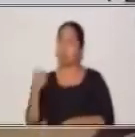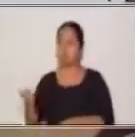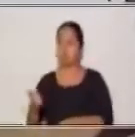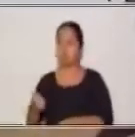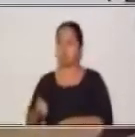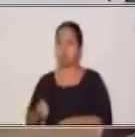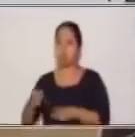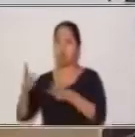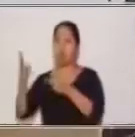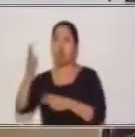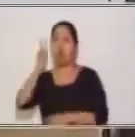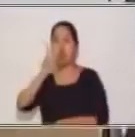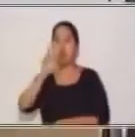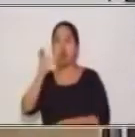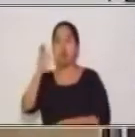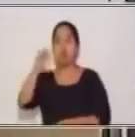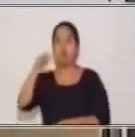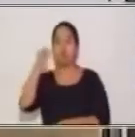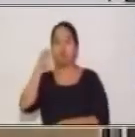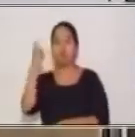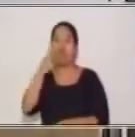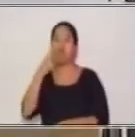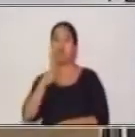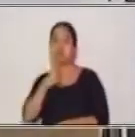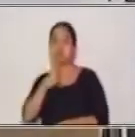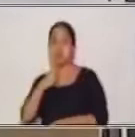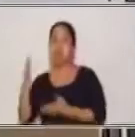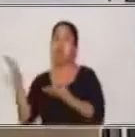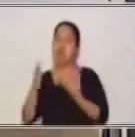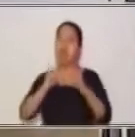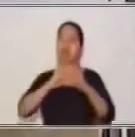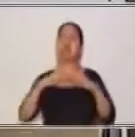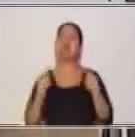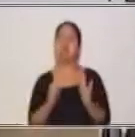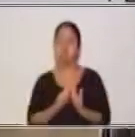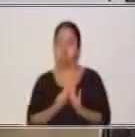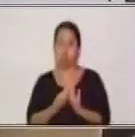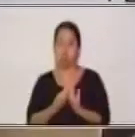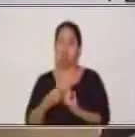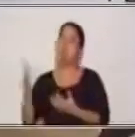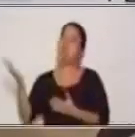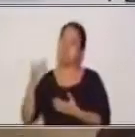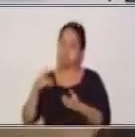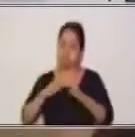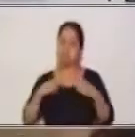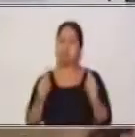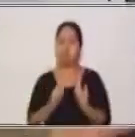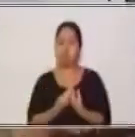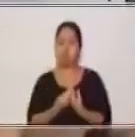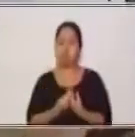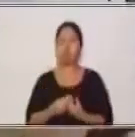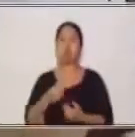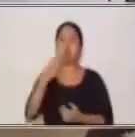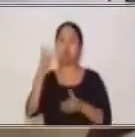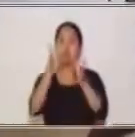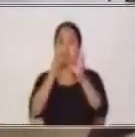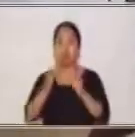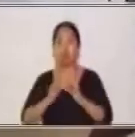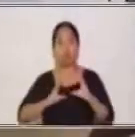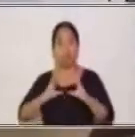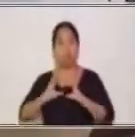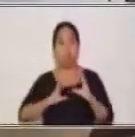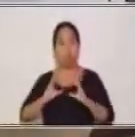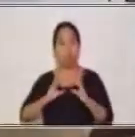¿venís a la reunión? Son tres formas de comunicación, pero son distintas.